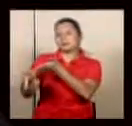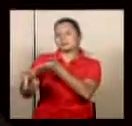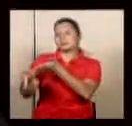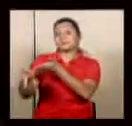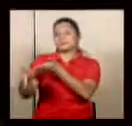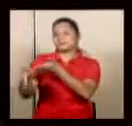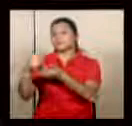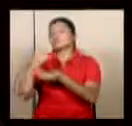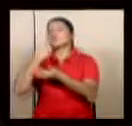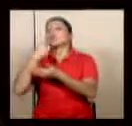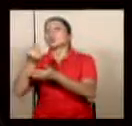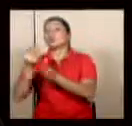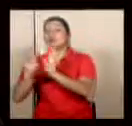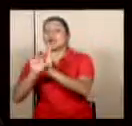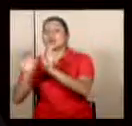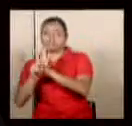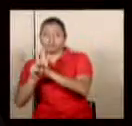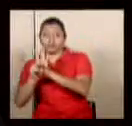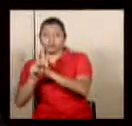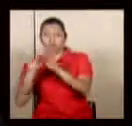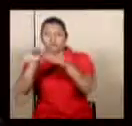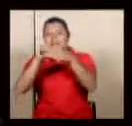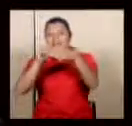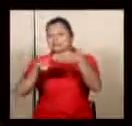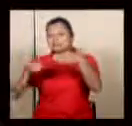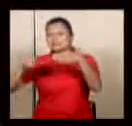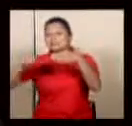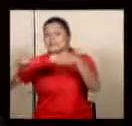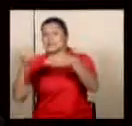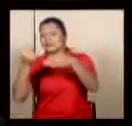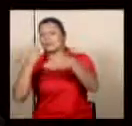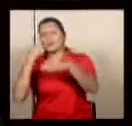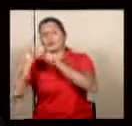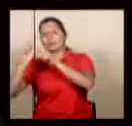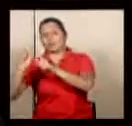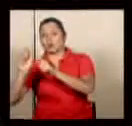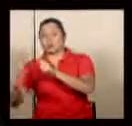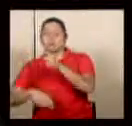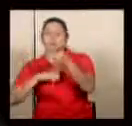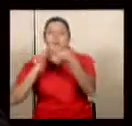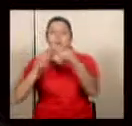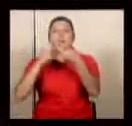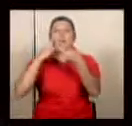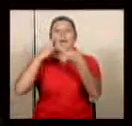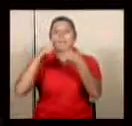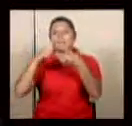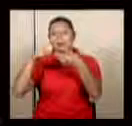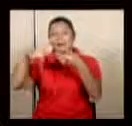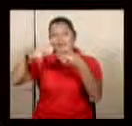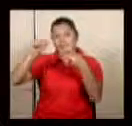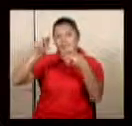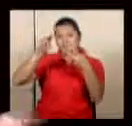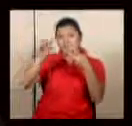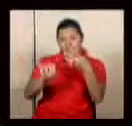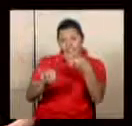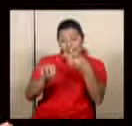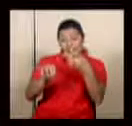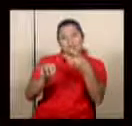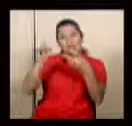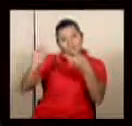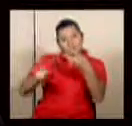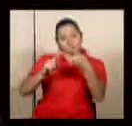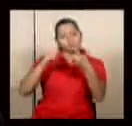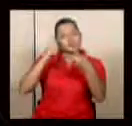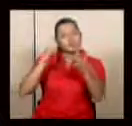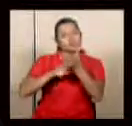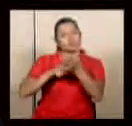mandatos constitucionales de transferir dineros para educación para el patronato nacional de la infancia que hay que reconocer que